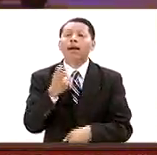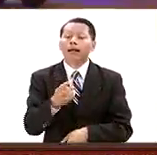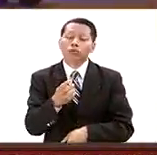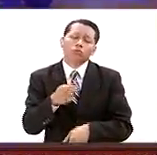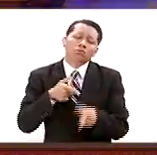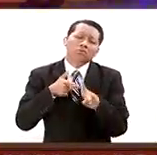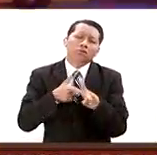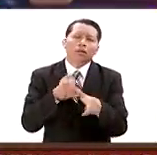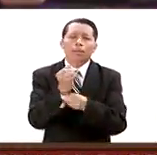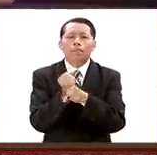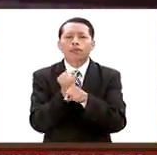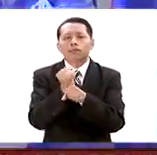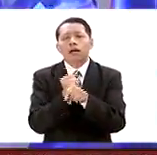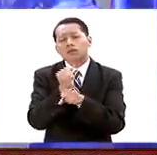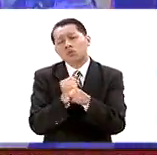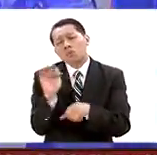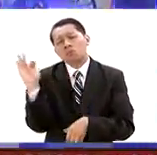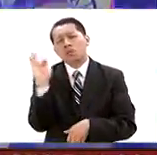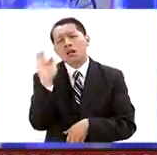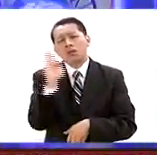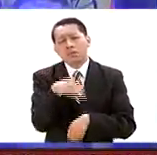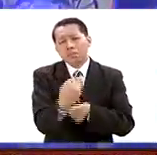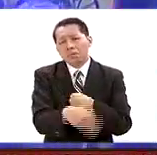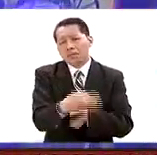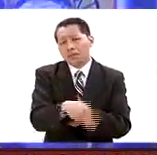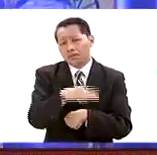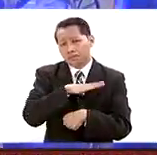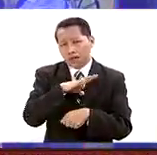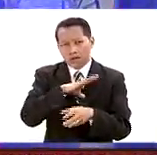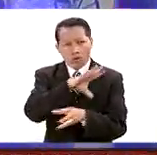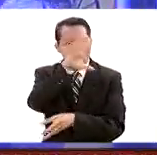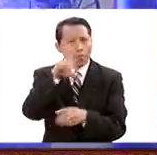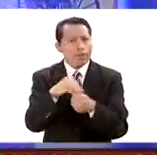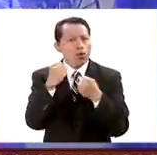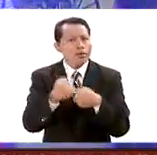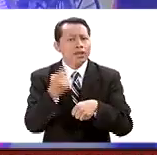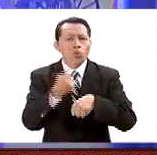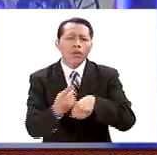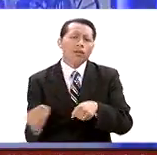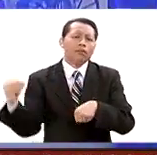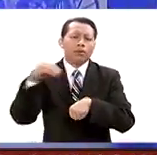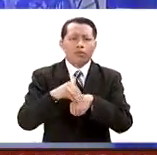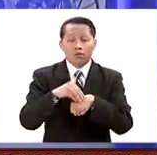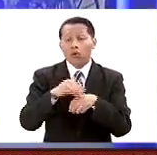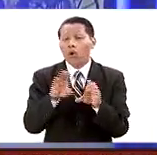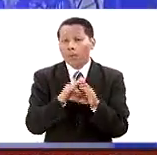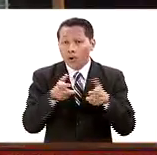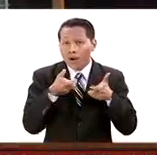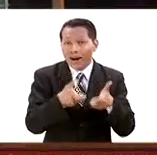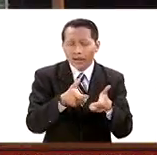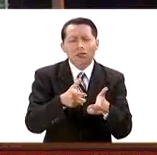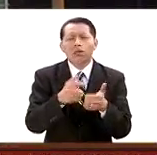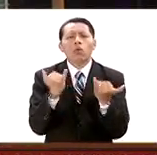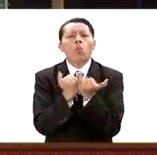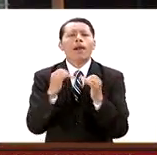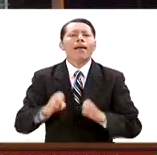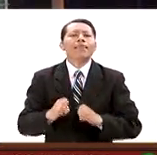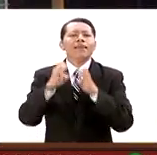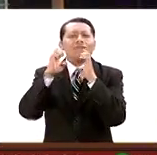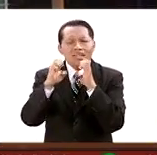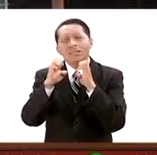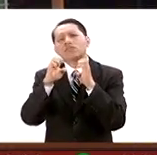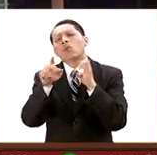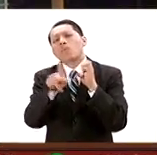investigación, es muy probable que veamos este tipo de seguridad adicional, no solamente en las calles, también en los edificios públicos federales, en las